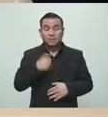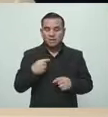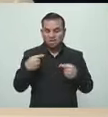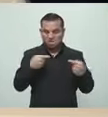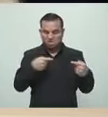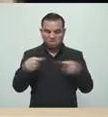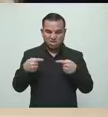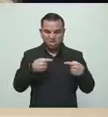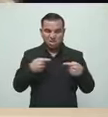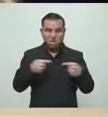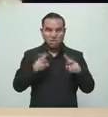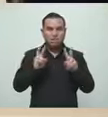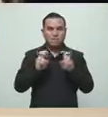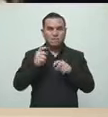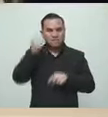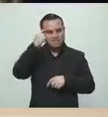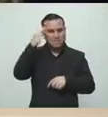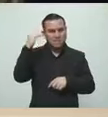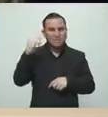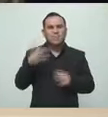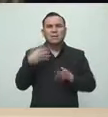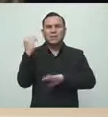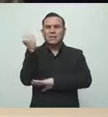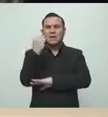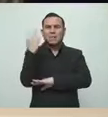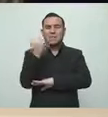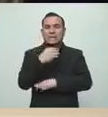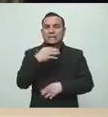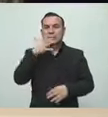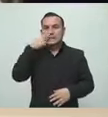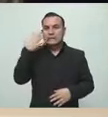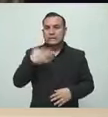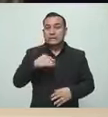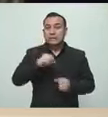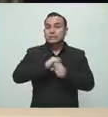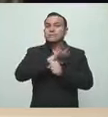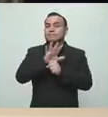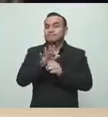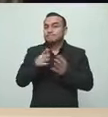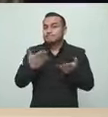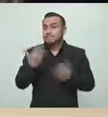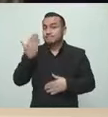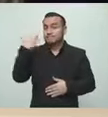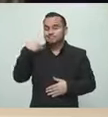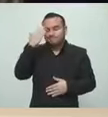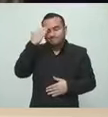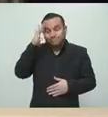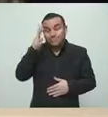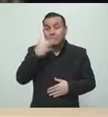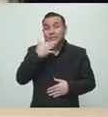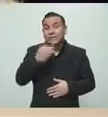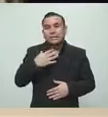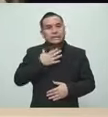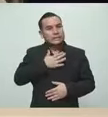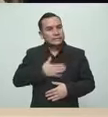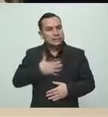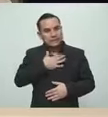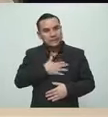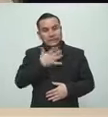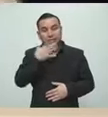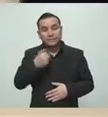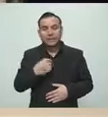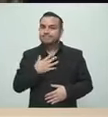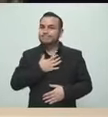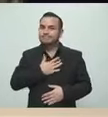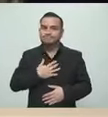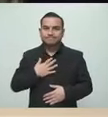conflictos políticos, pues en medio de una emergencia. Es lamentable al final, tenemos que decirlo,